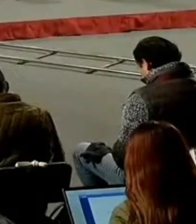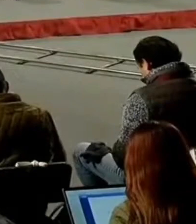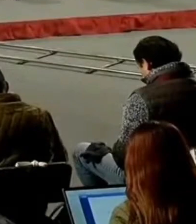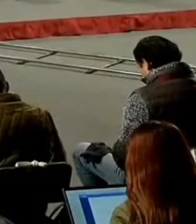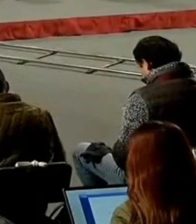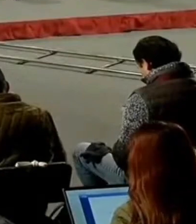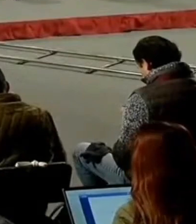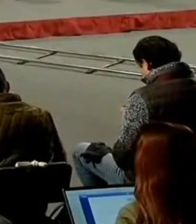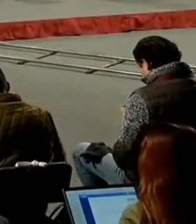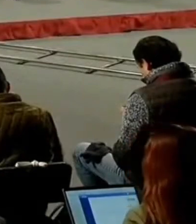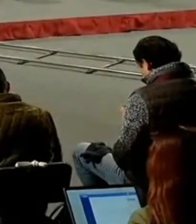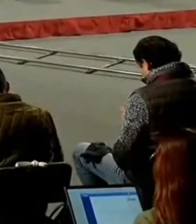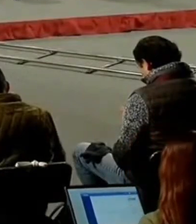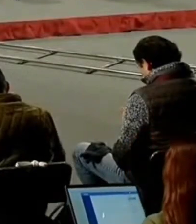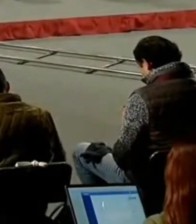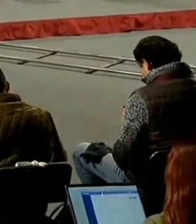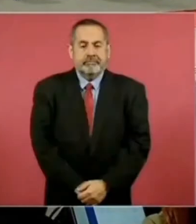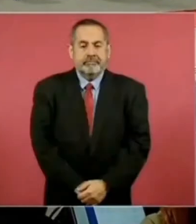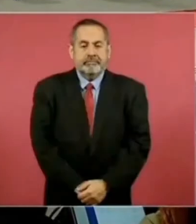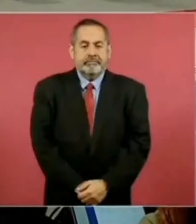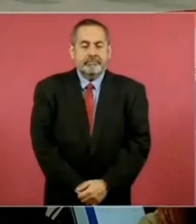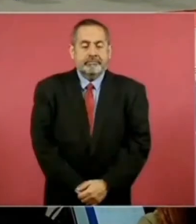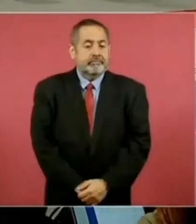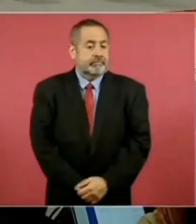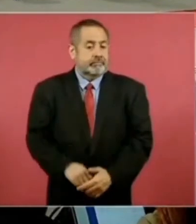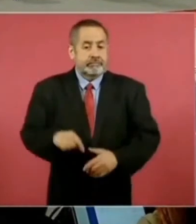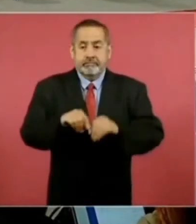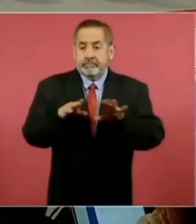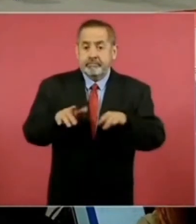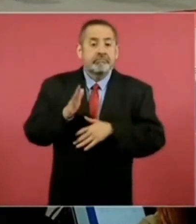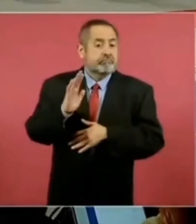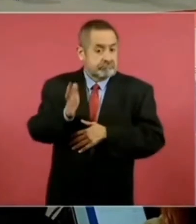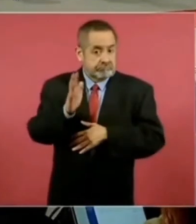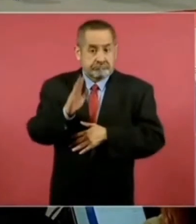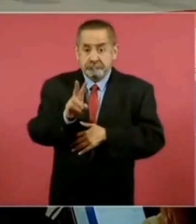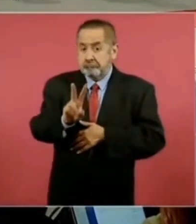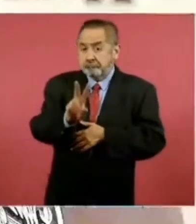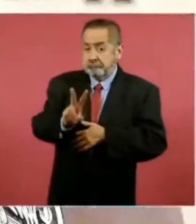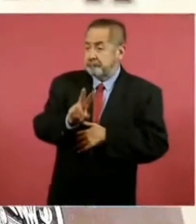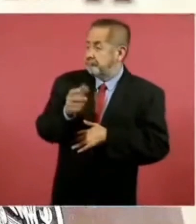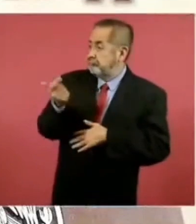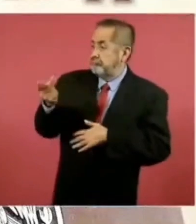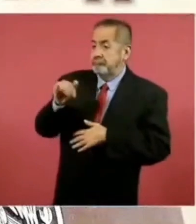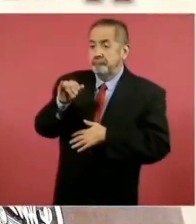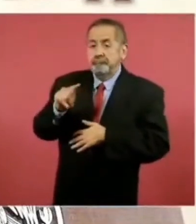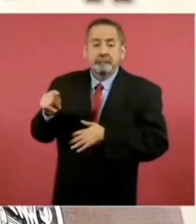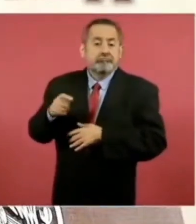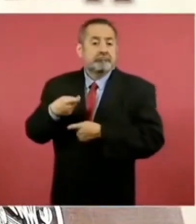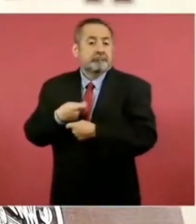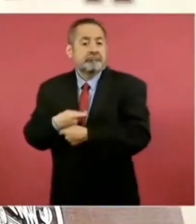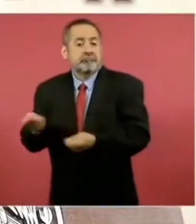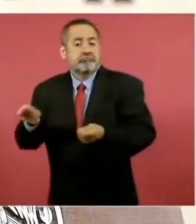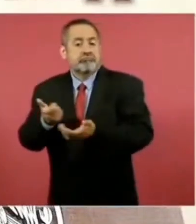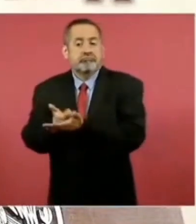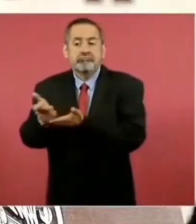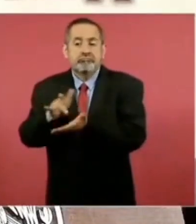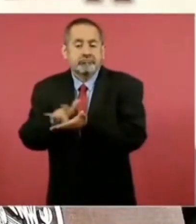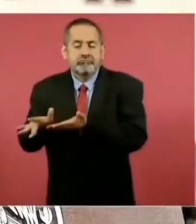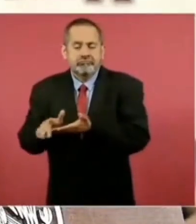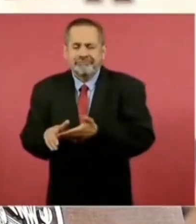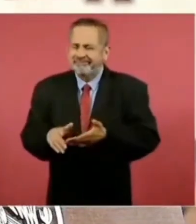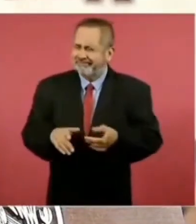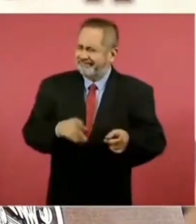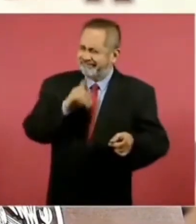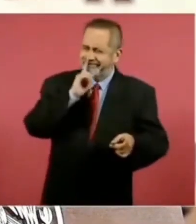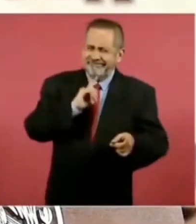económico que ya comenzó a dispersarse desde este mes de noviembre en algunos estados. Hasta aquí la nota del